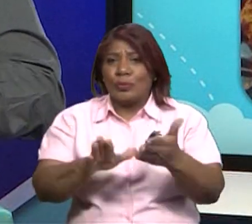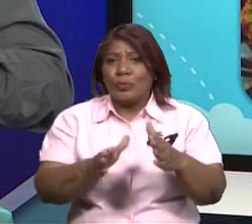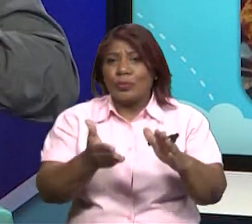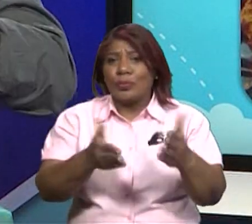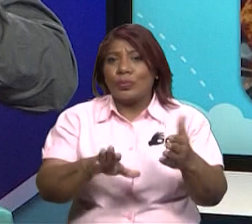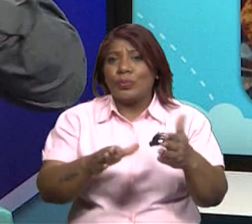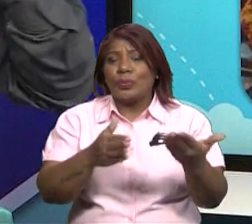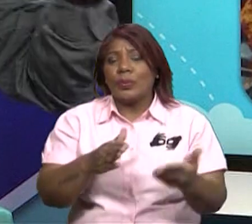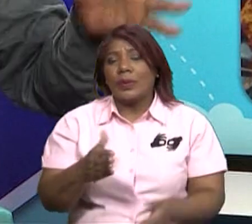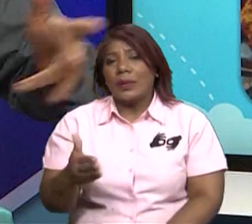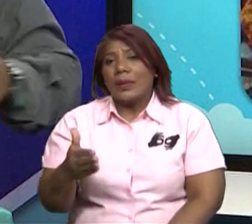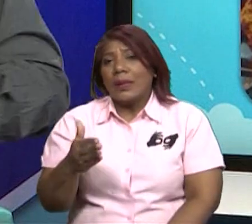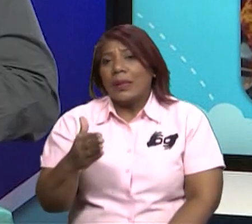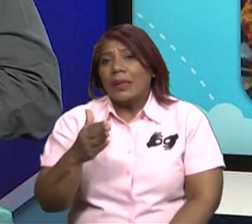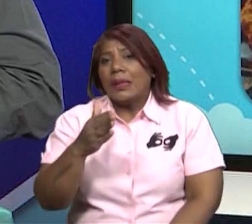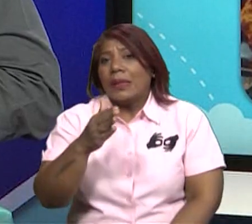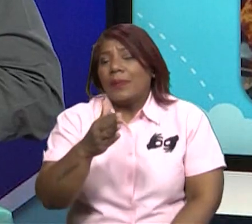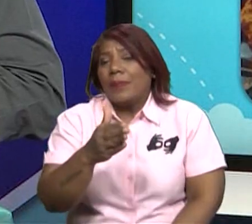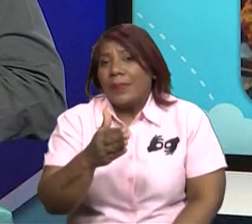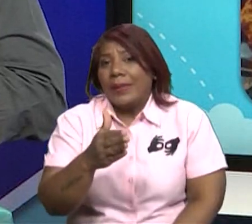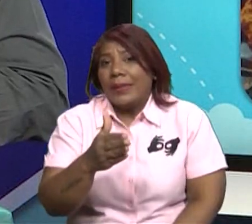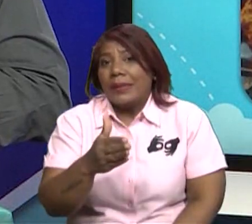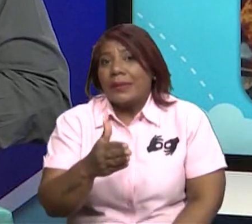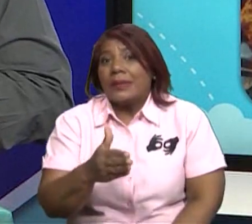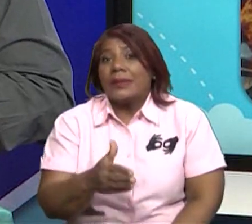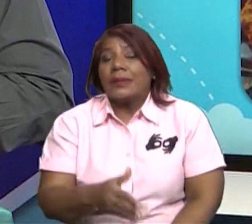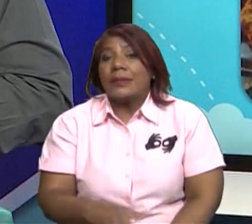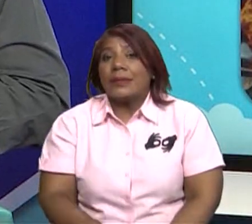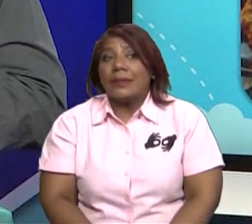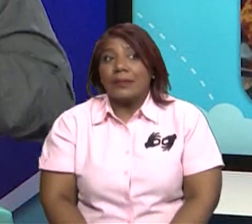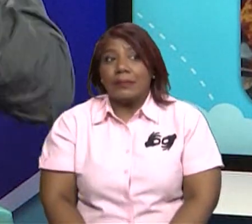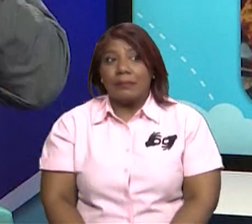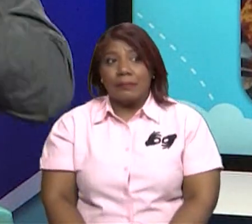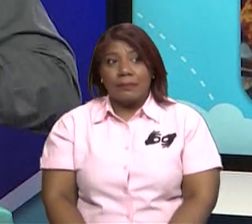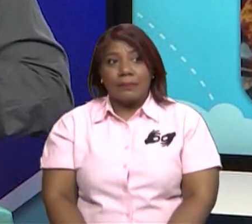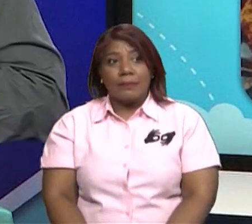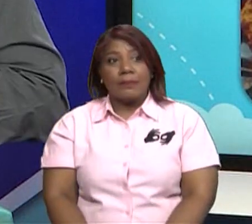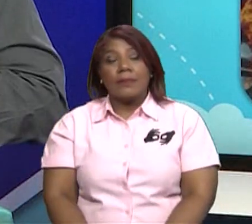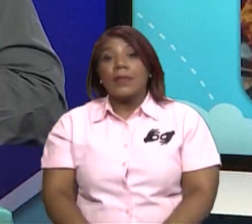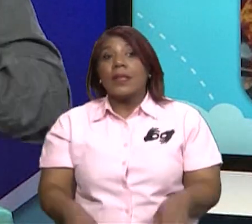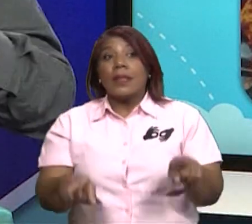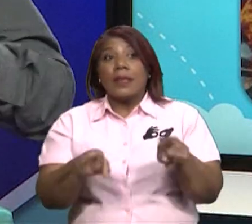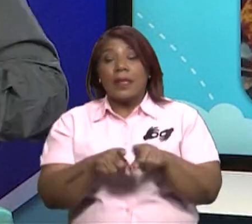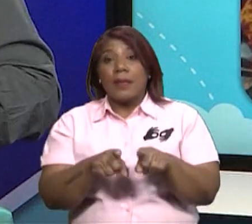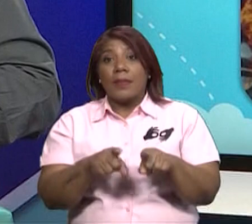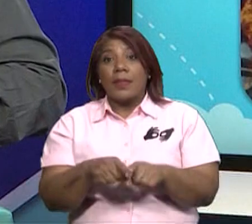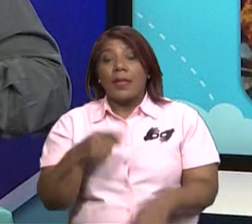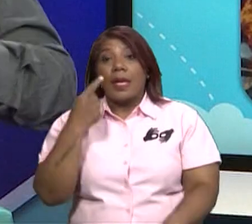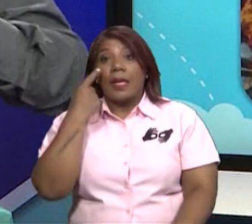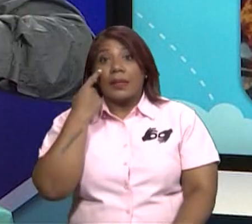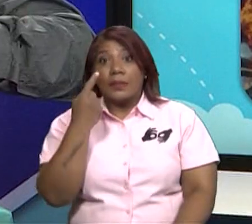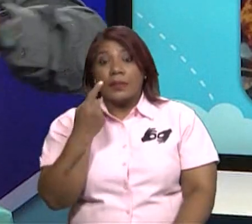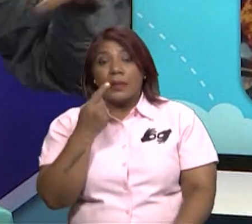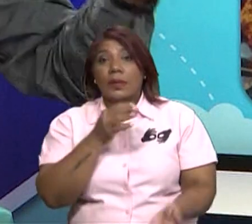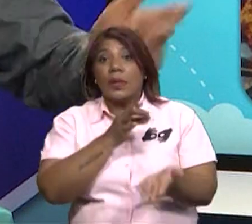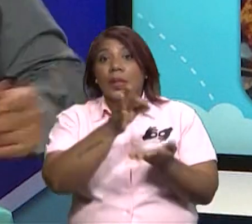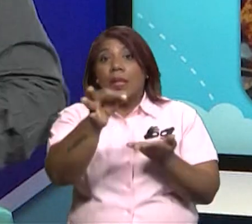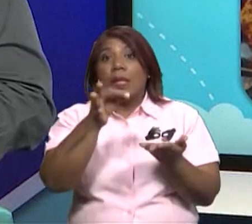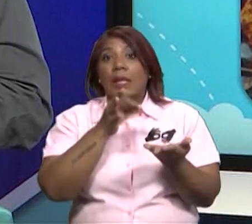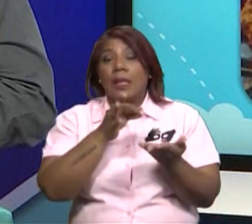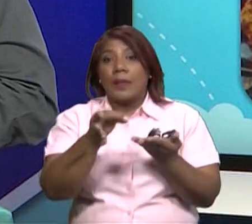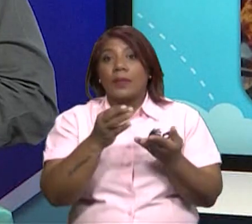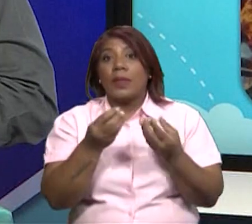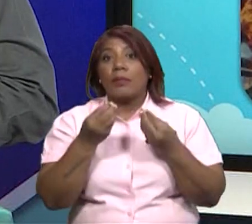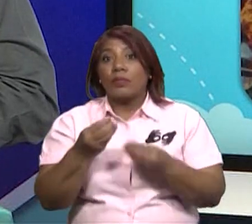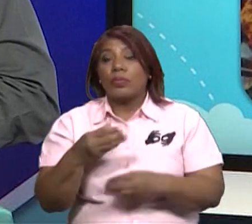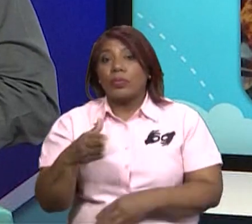Los derrames de petróleo en mares abiertos. Y no solamente eso, también hemos escuchado noticias en el interior, cómo han muerto un montón de peces